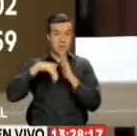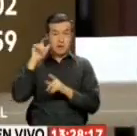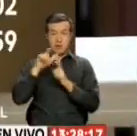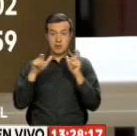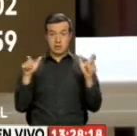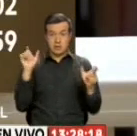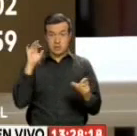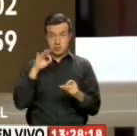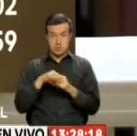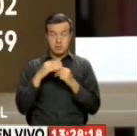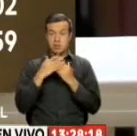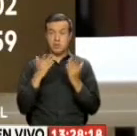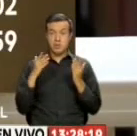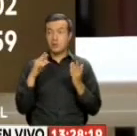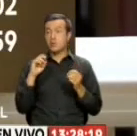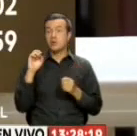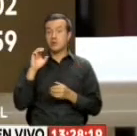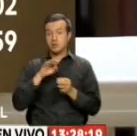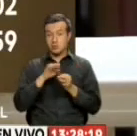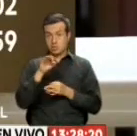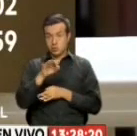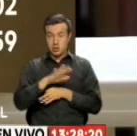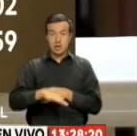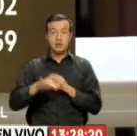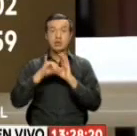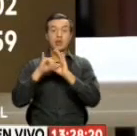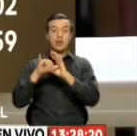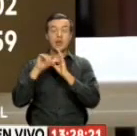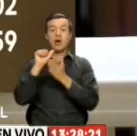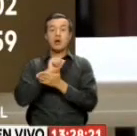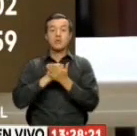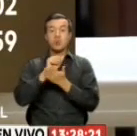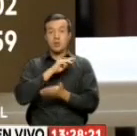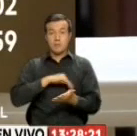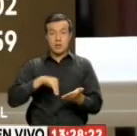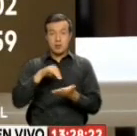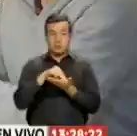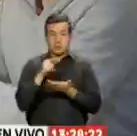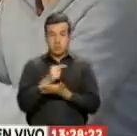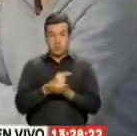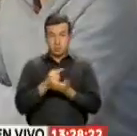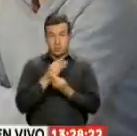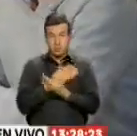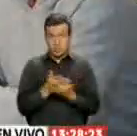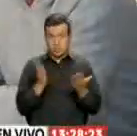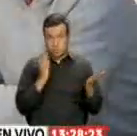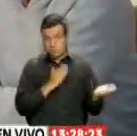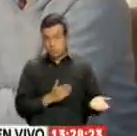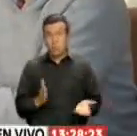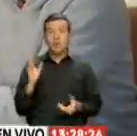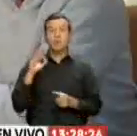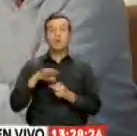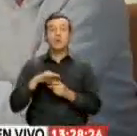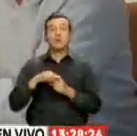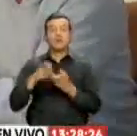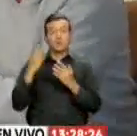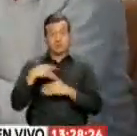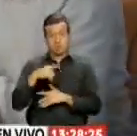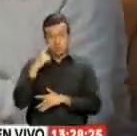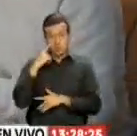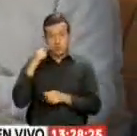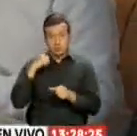beneficiarios Superada por Santelena Azuay Manaví Y Guayas Esta modalidad De sufragio También será